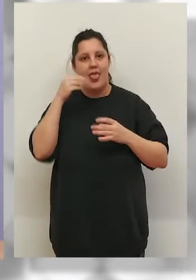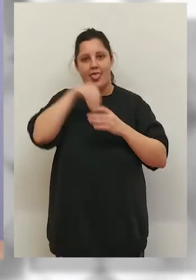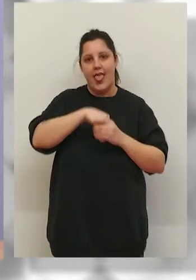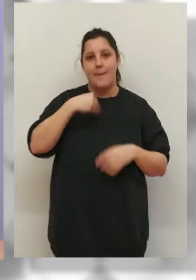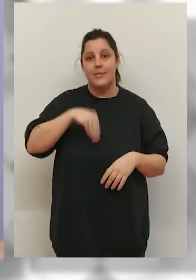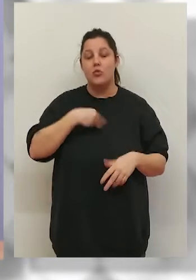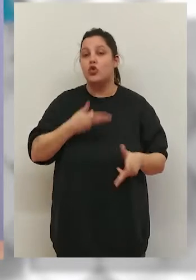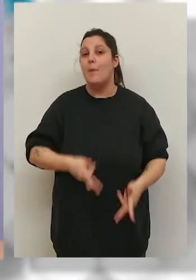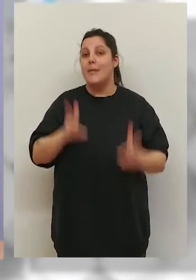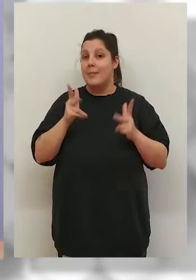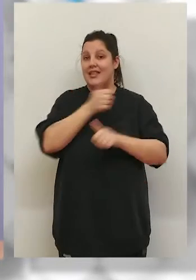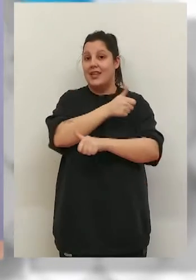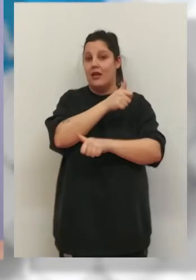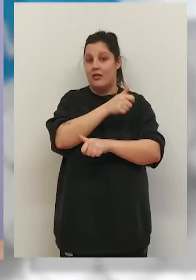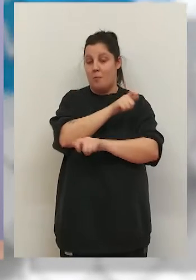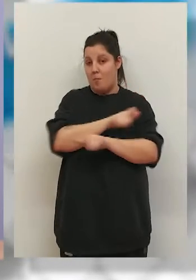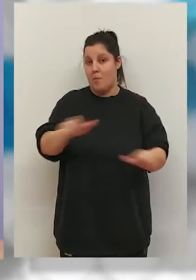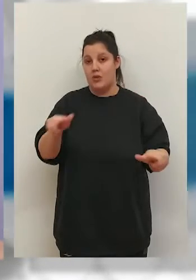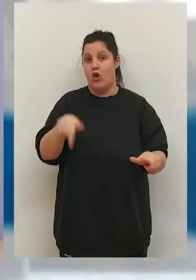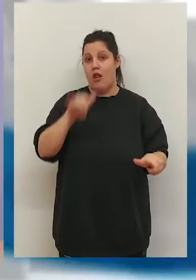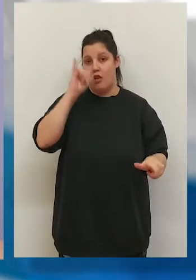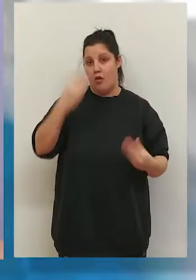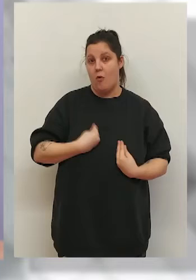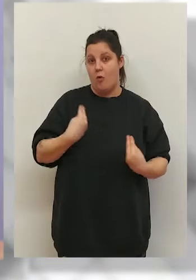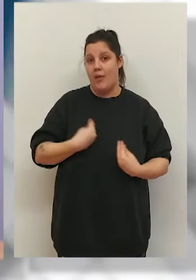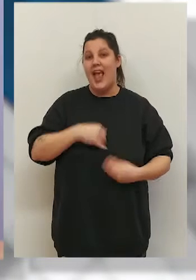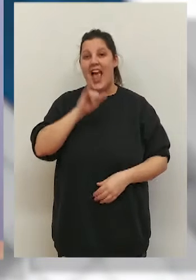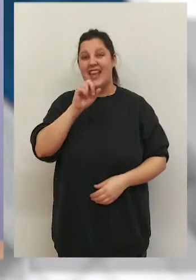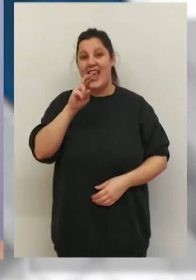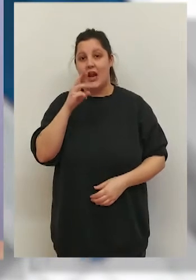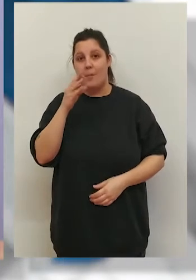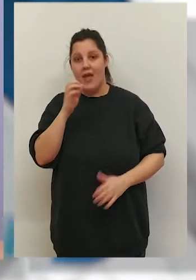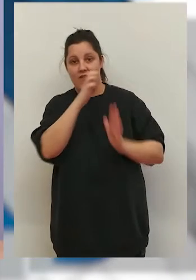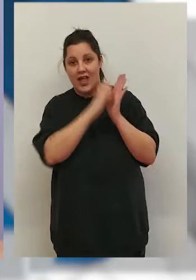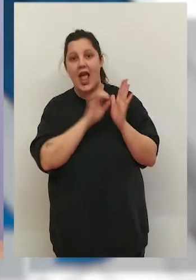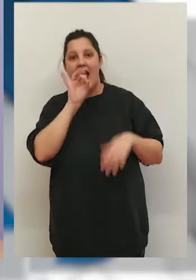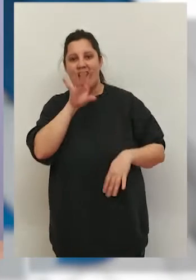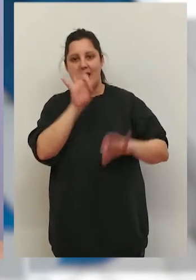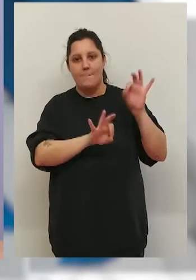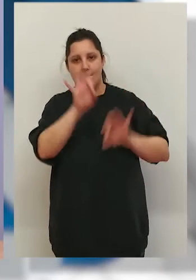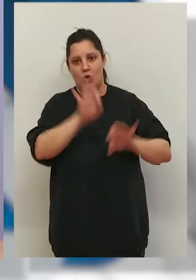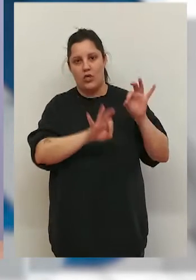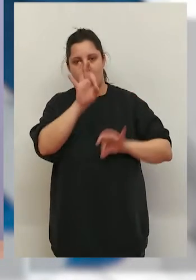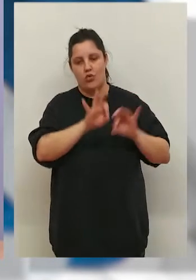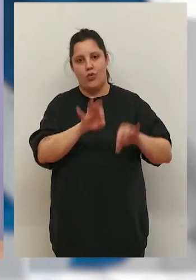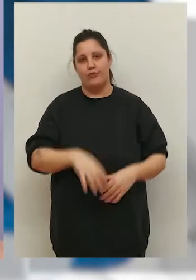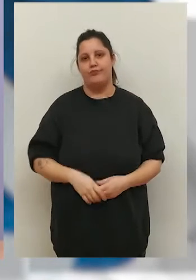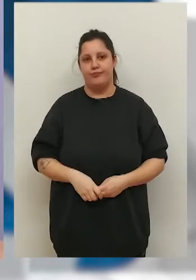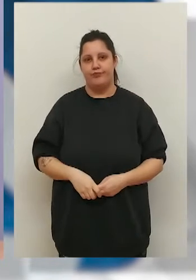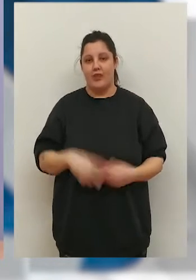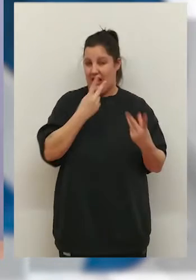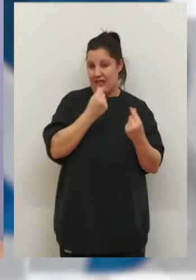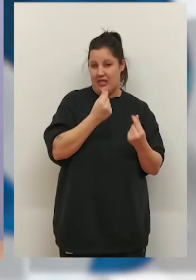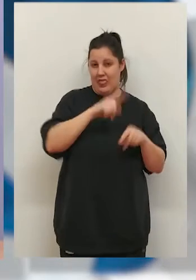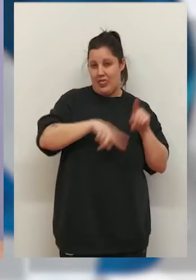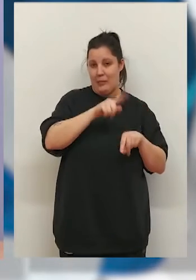como actividad de mecenazgo, permitiendo a los riojanos y riojanas deducirse del IRPF el 15% de